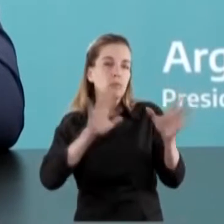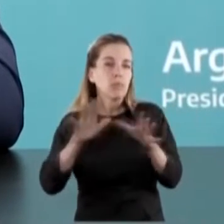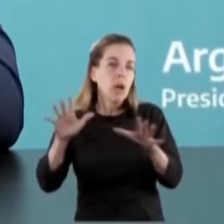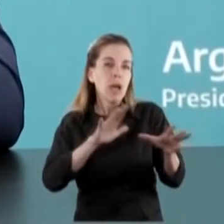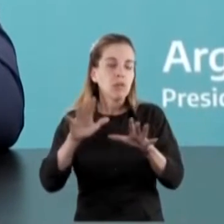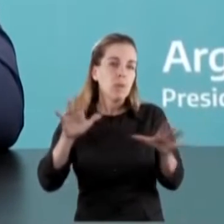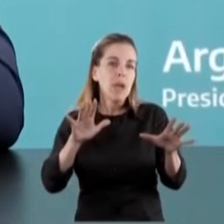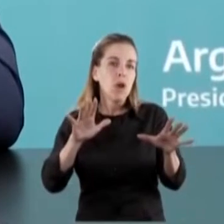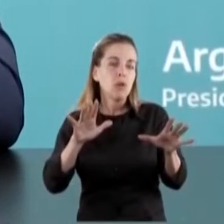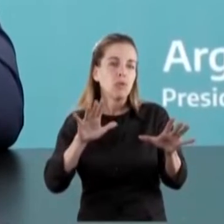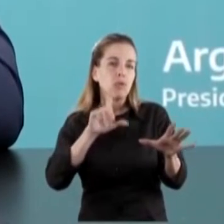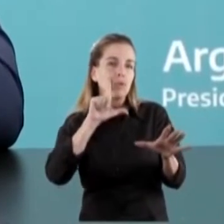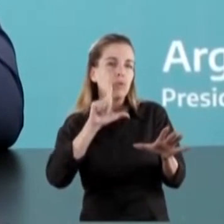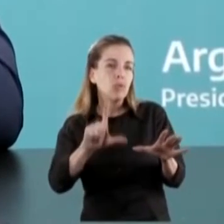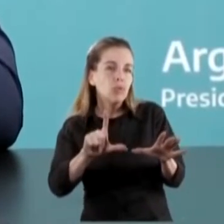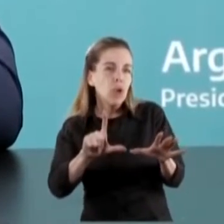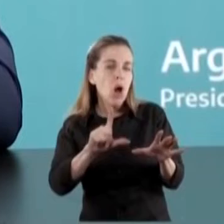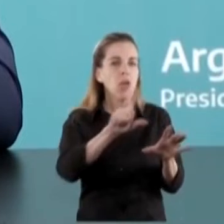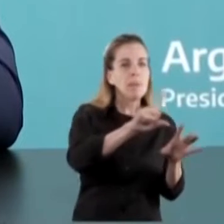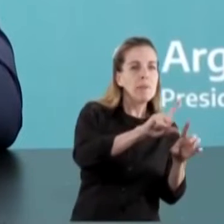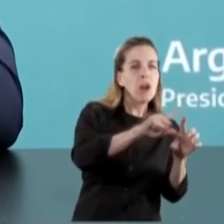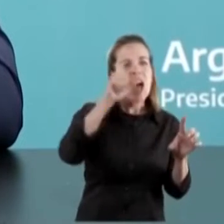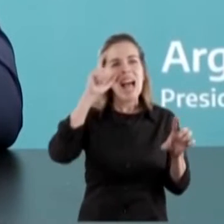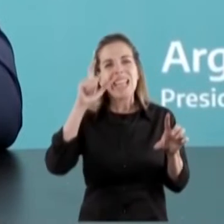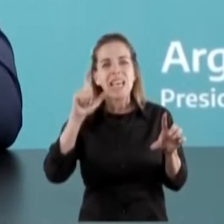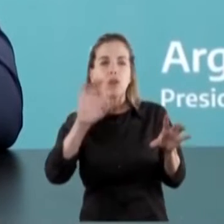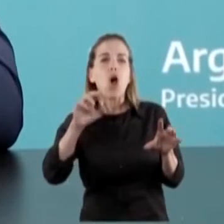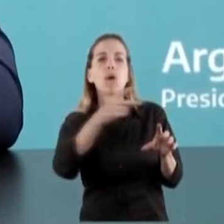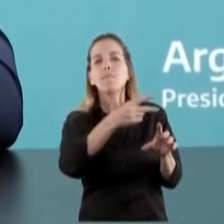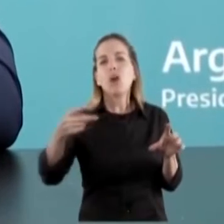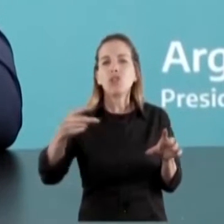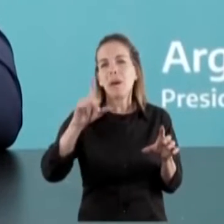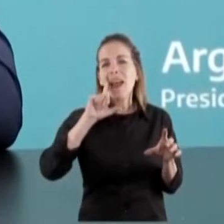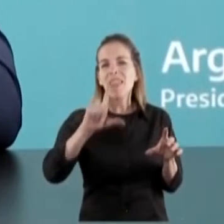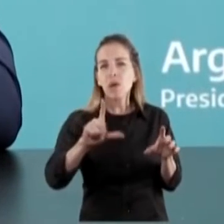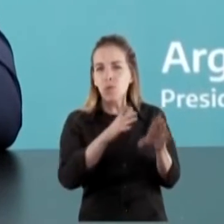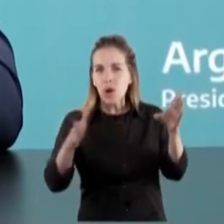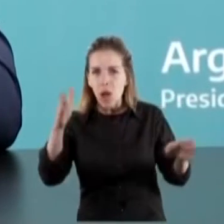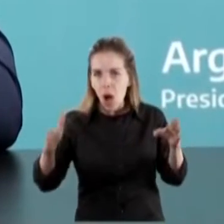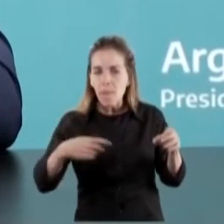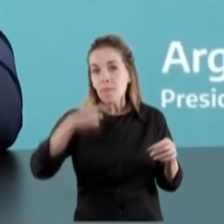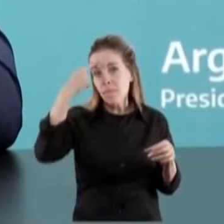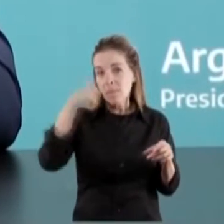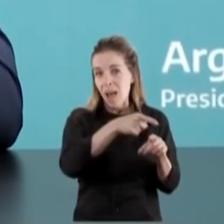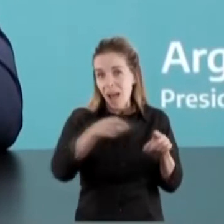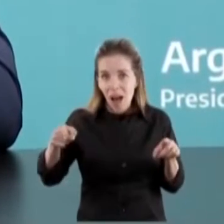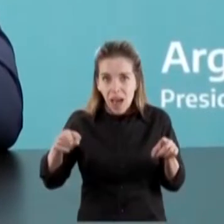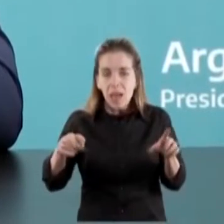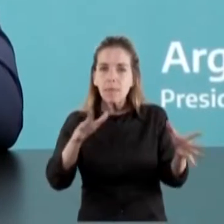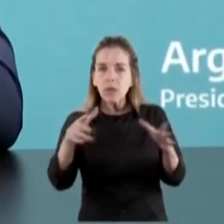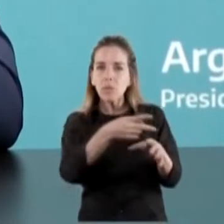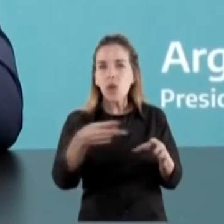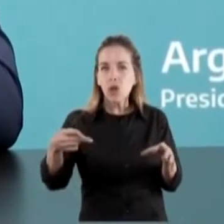10 días de julio, primera quincena de julio, ya vamos a estar en lo que se